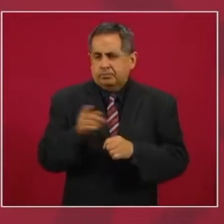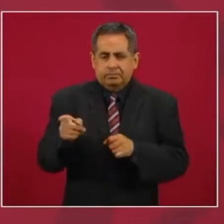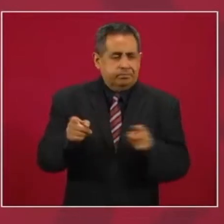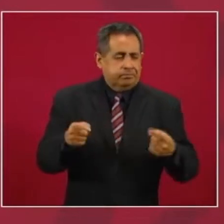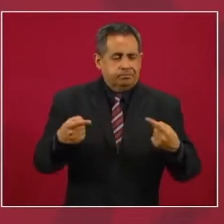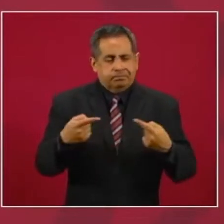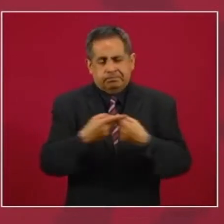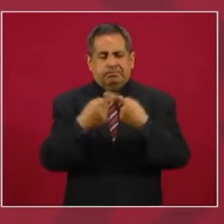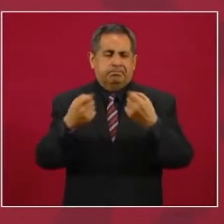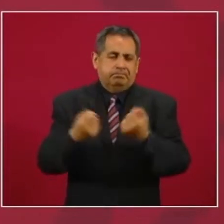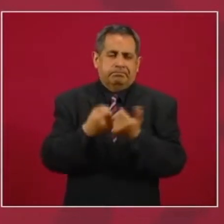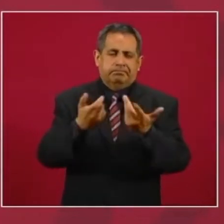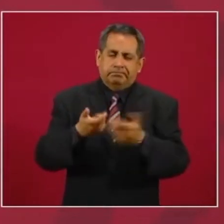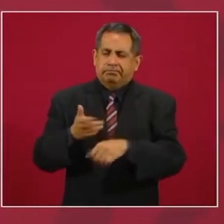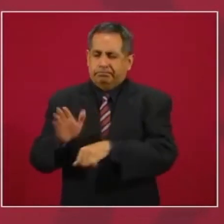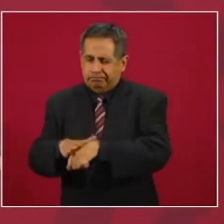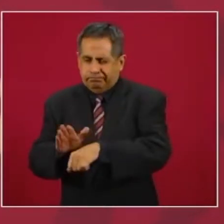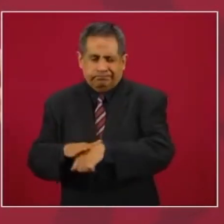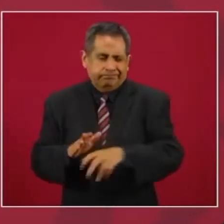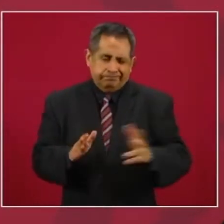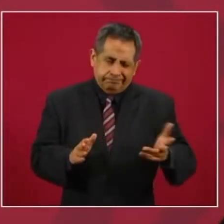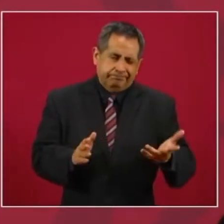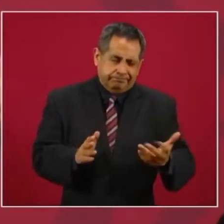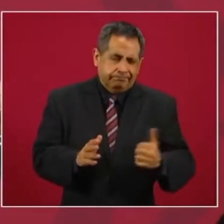otros, que